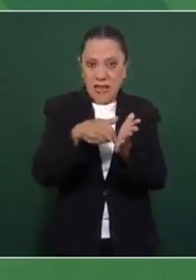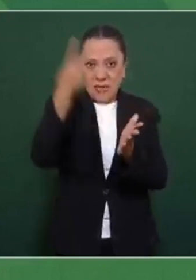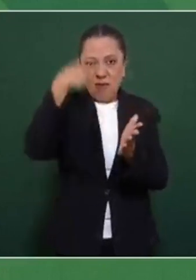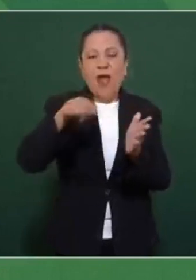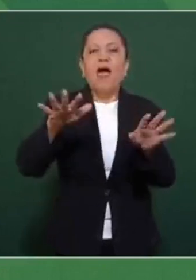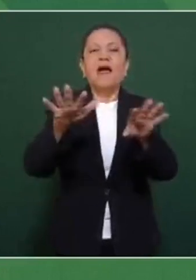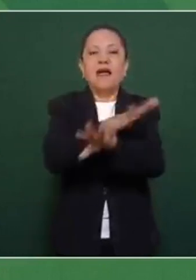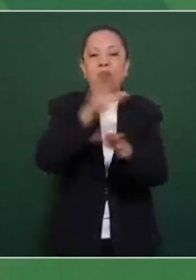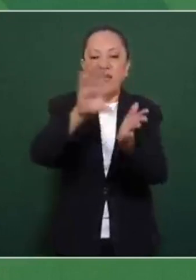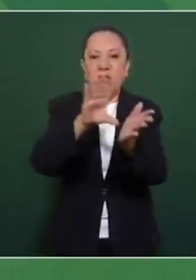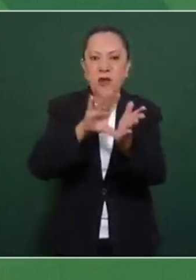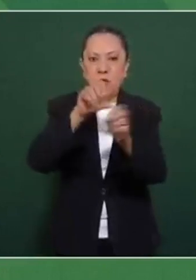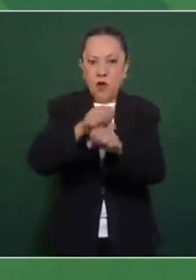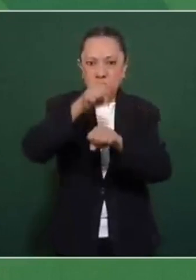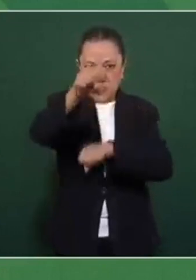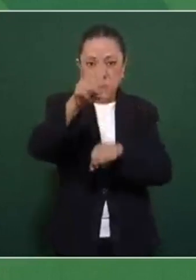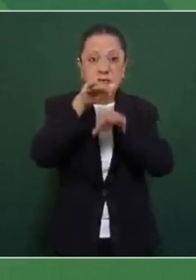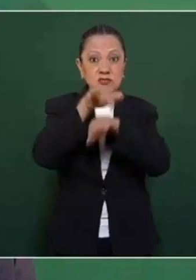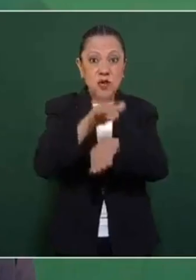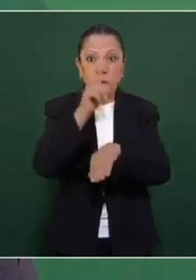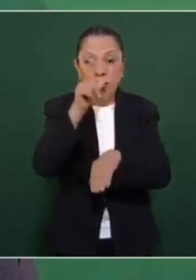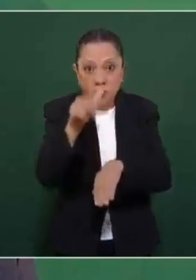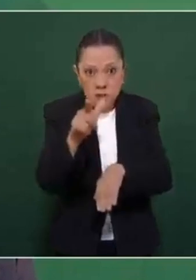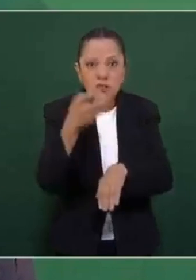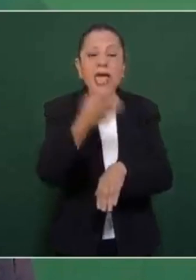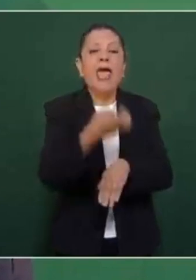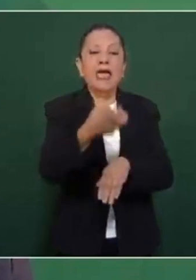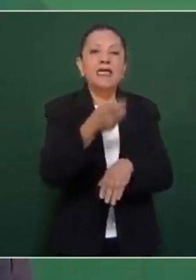Constitución va lo del litio